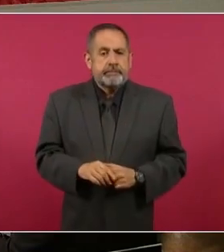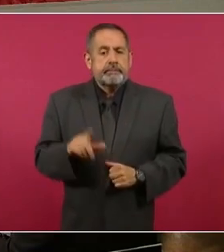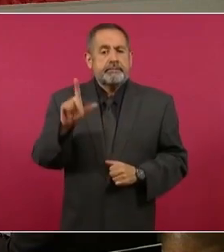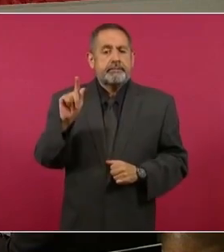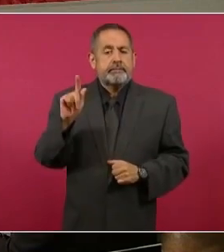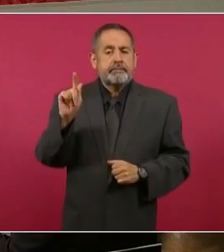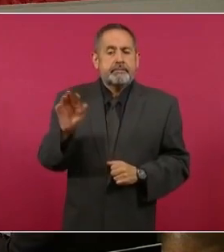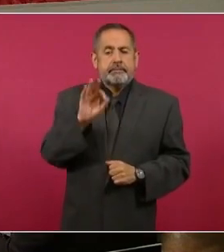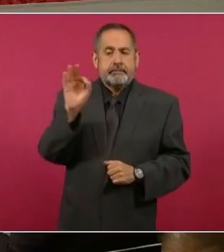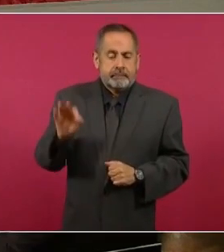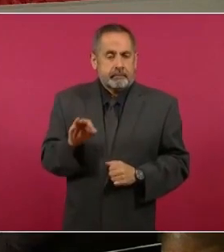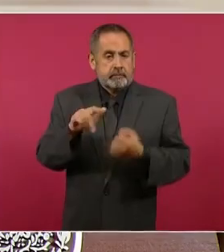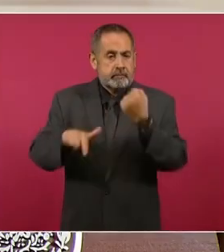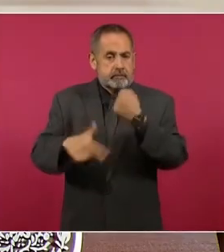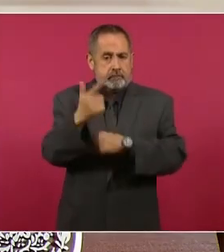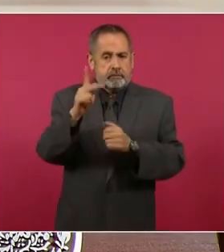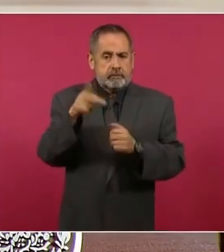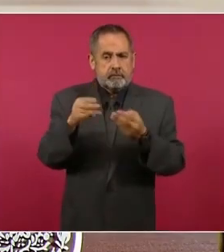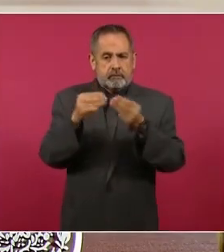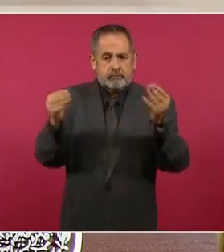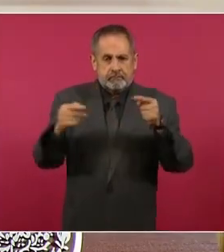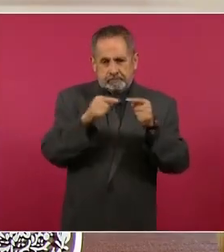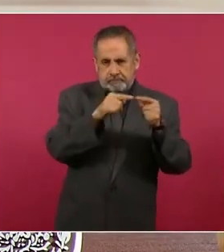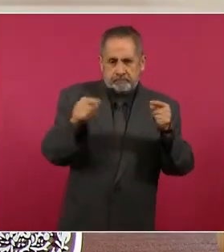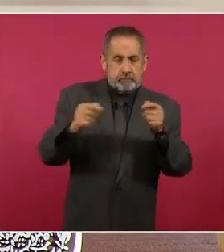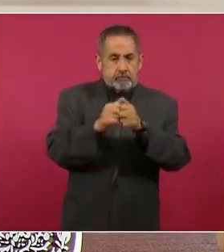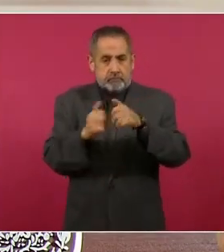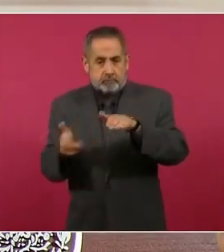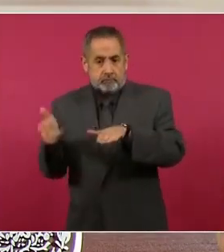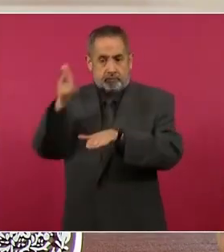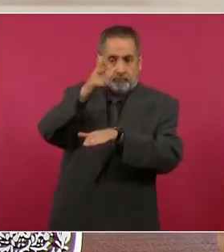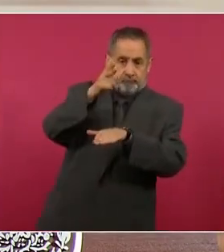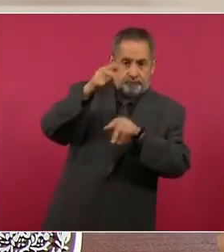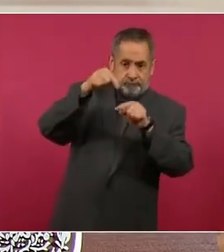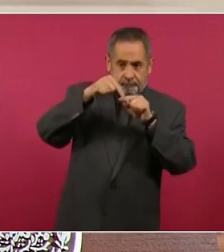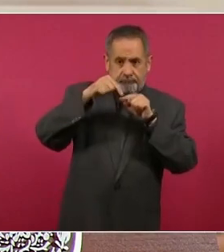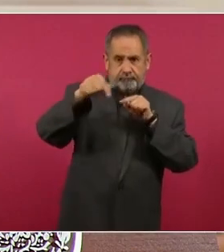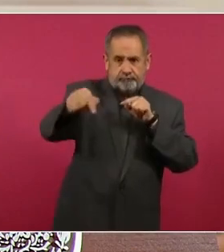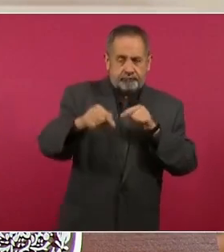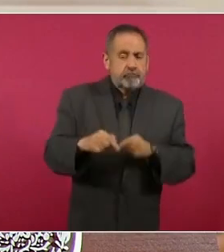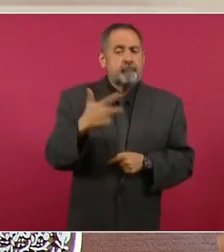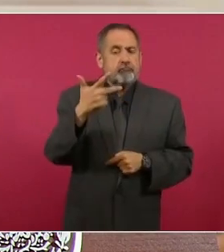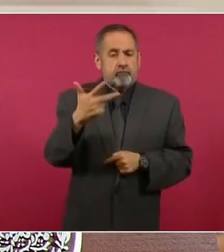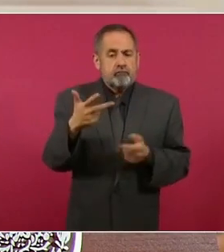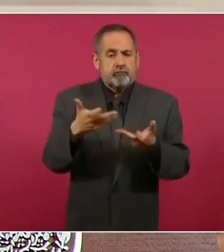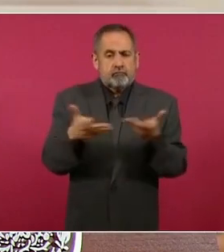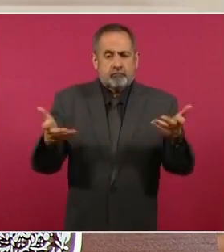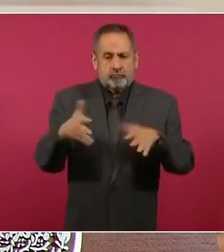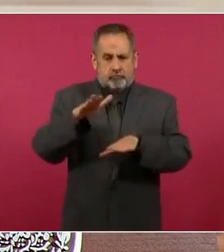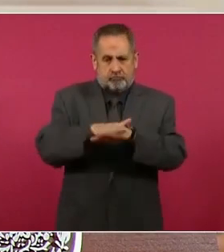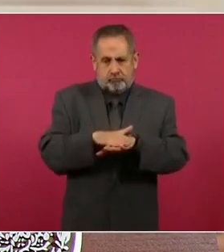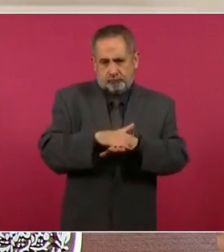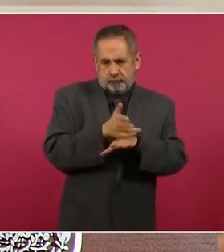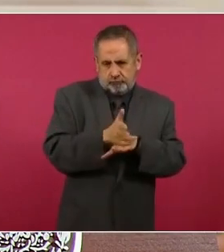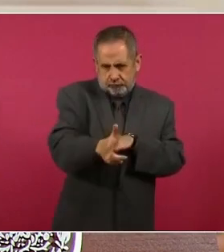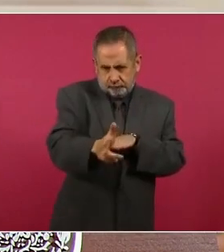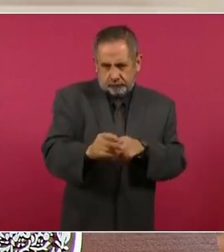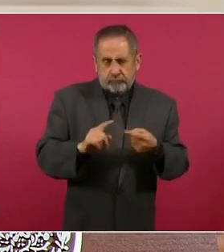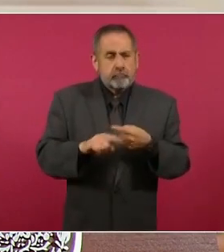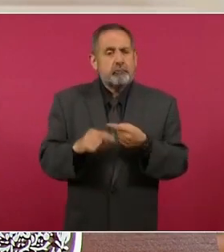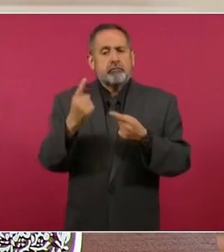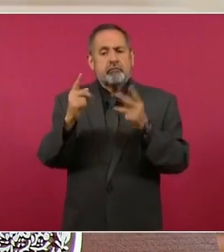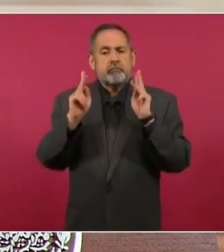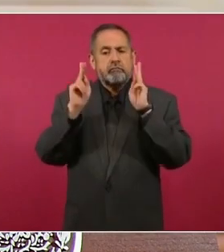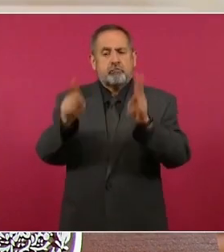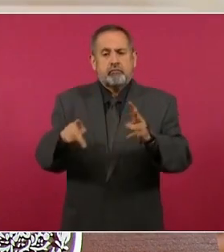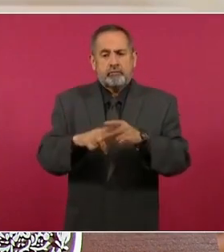70 por ciento, 12 kilómetros exactamente van en Viaducto Elevado, ocho kilómetros en Terraplén sobre Losa y un puente de